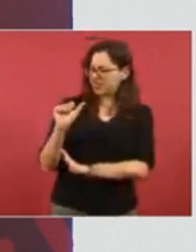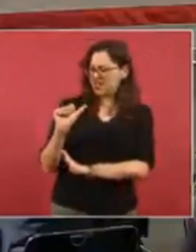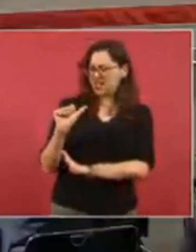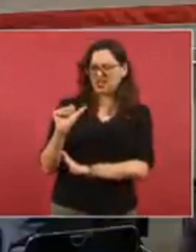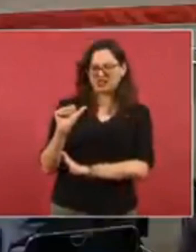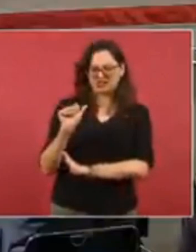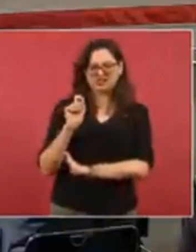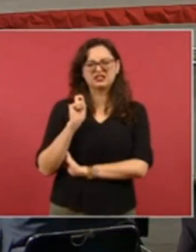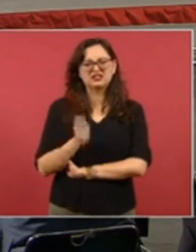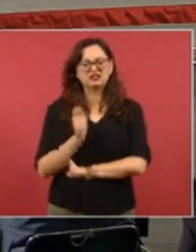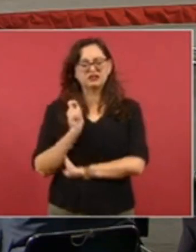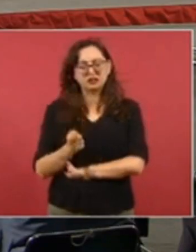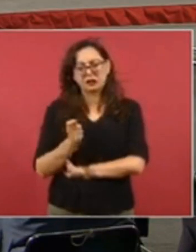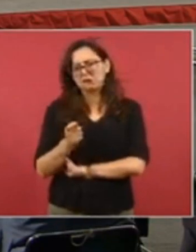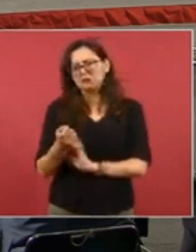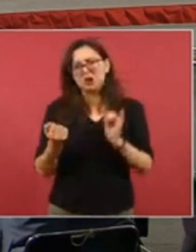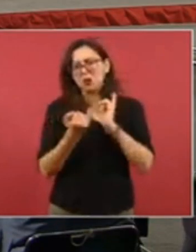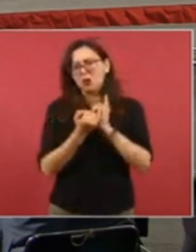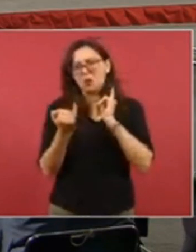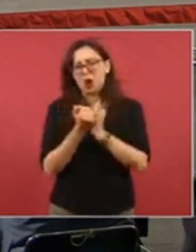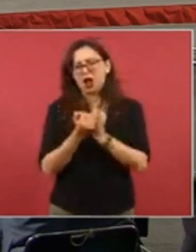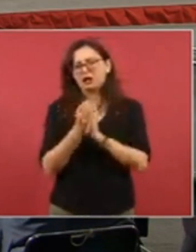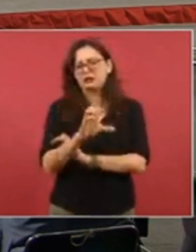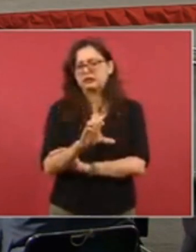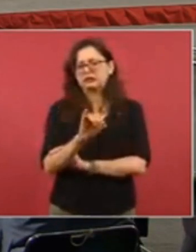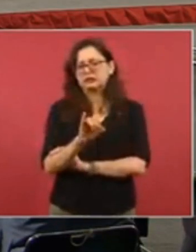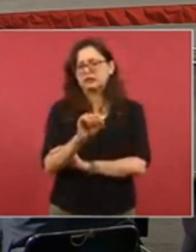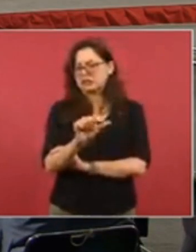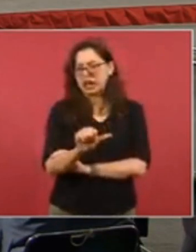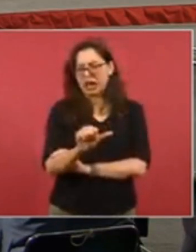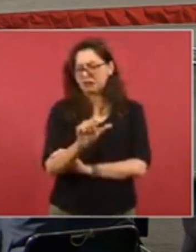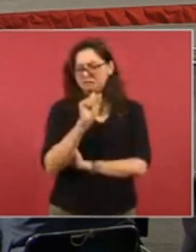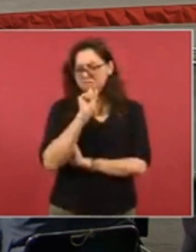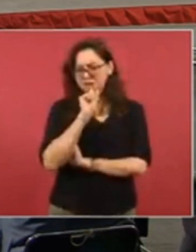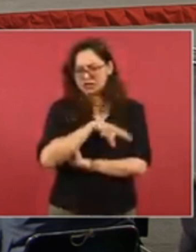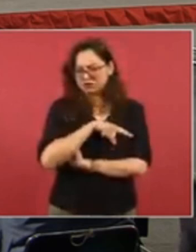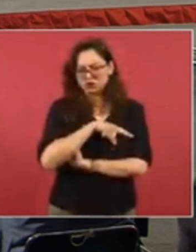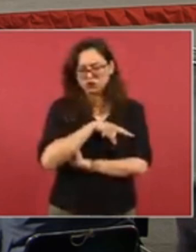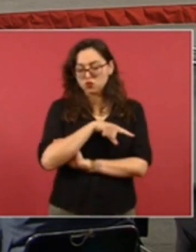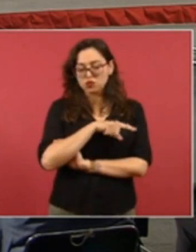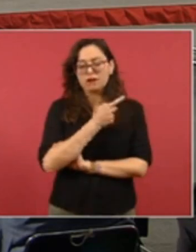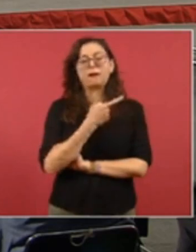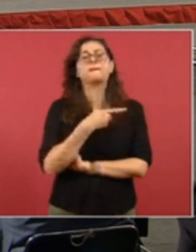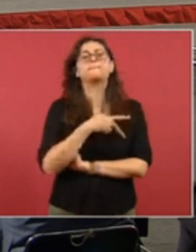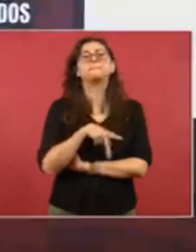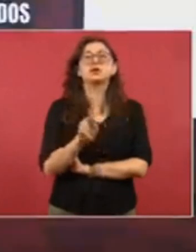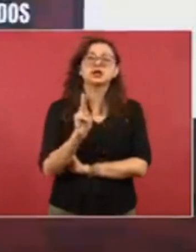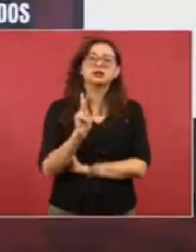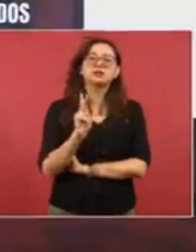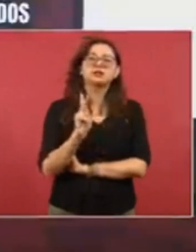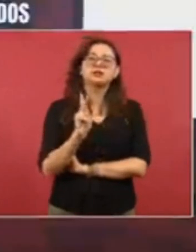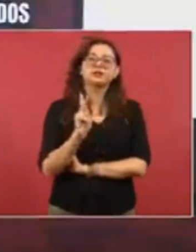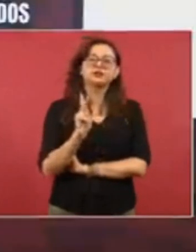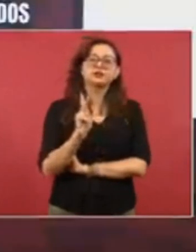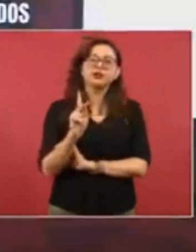es como la CIA, nada más que la